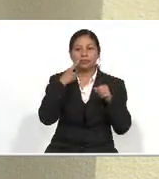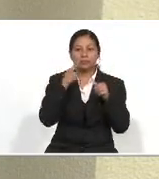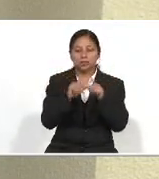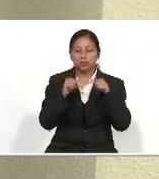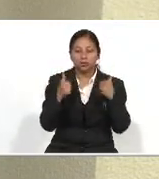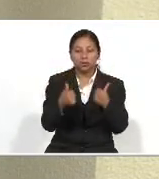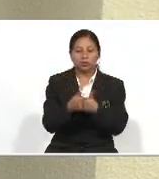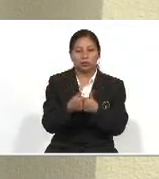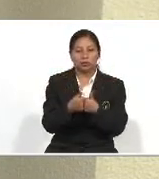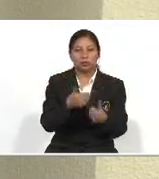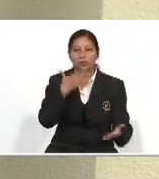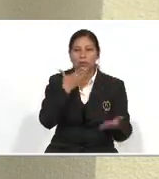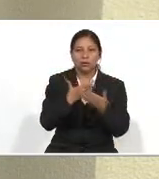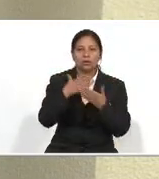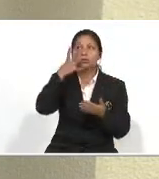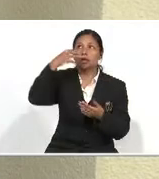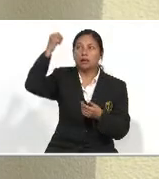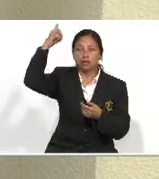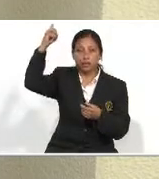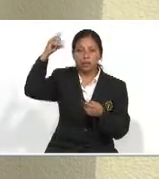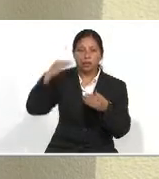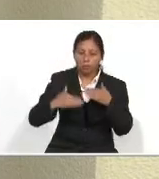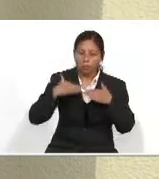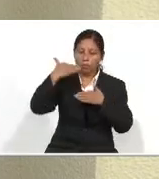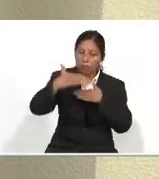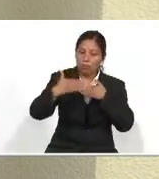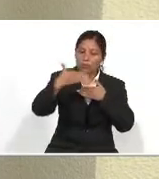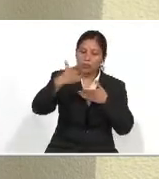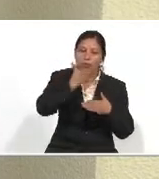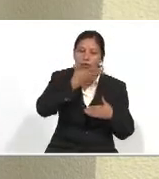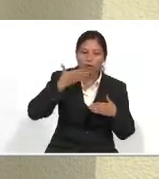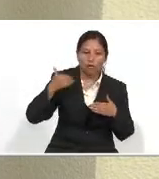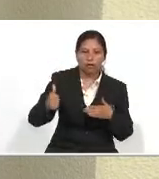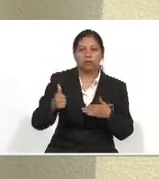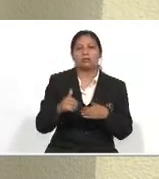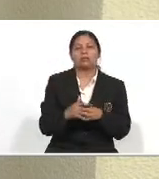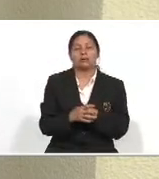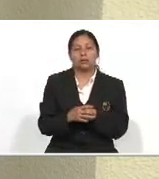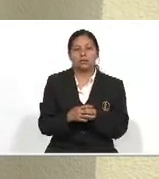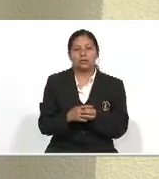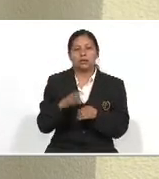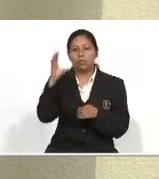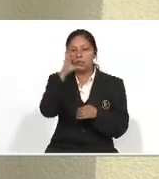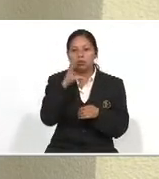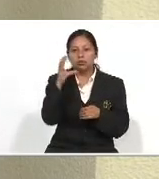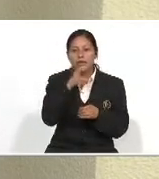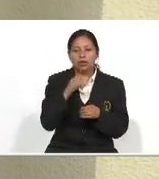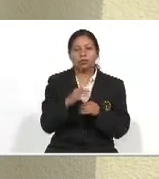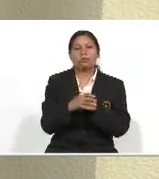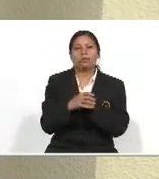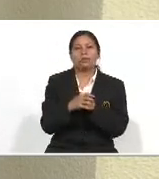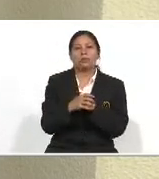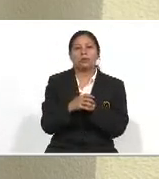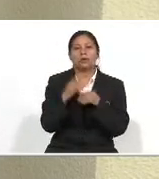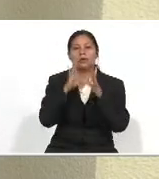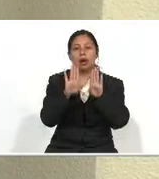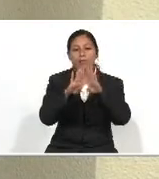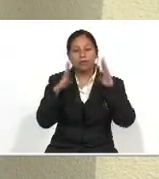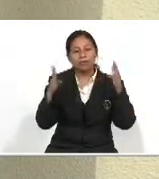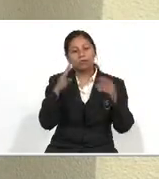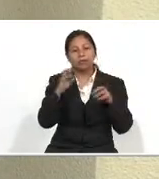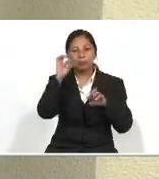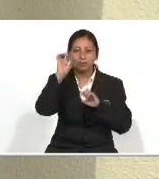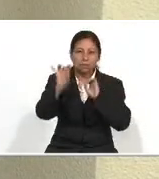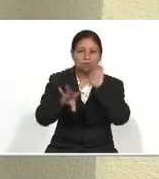Que tienen Pues gracias a Dios Ha ido avanzando Y con la esperanza De irse mejorando De esa cuenta Nos buscaron Para que pudiéramos Abrirles algunas puertas